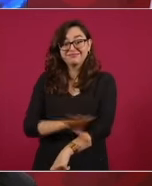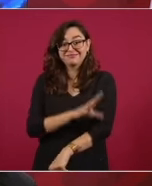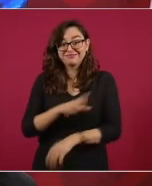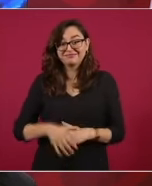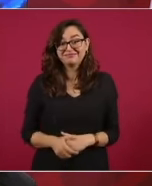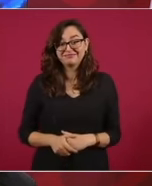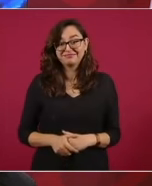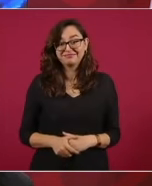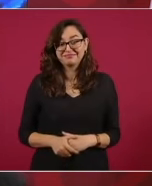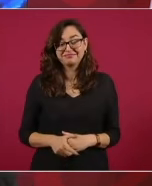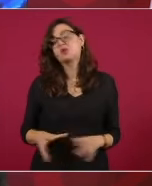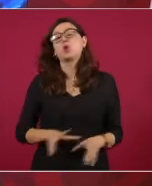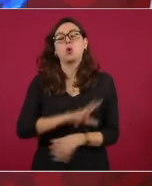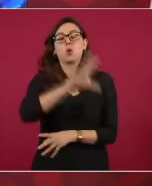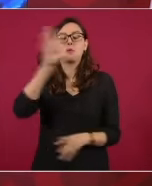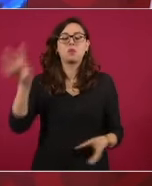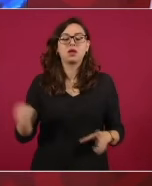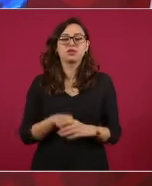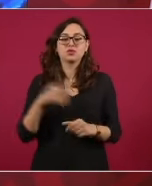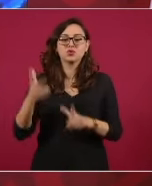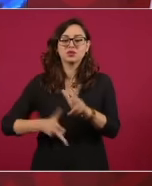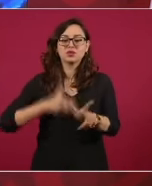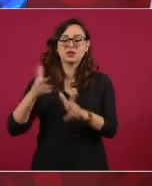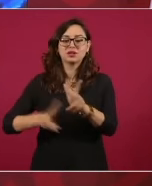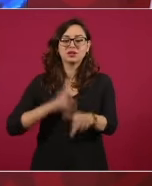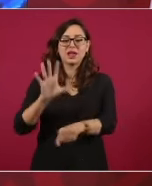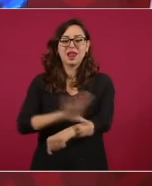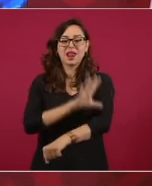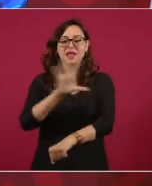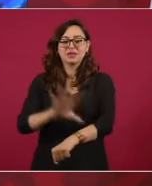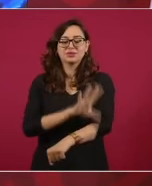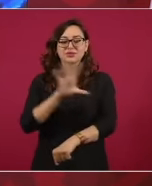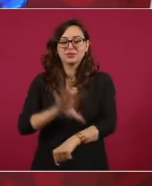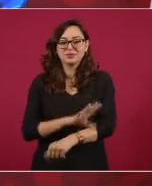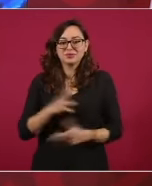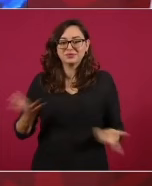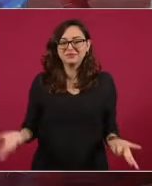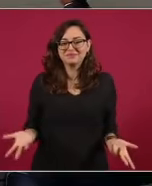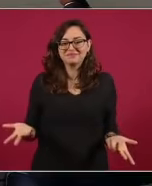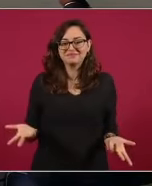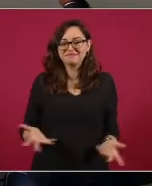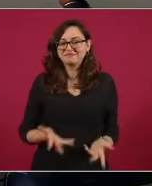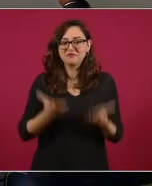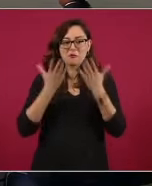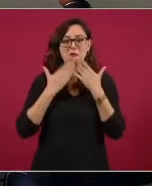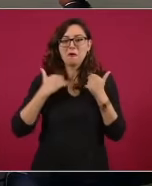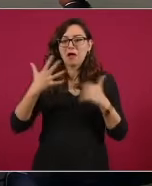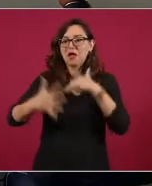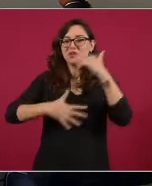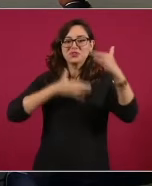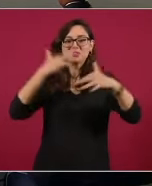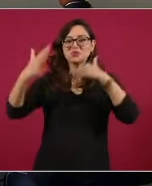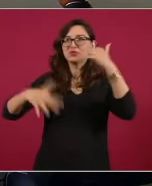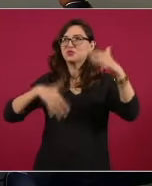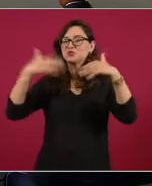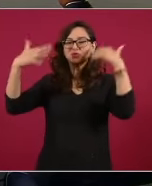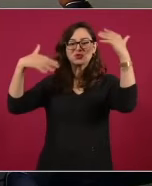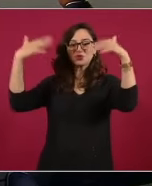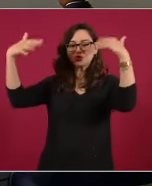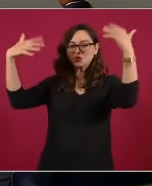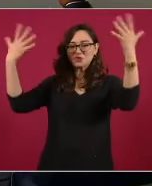en gases que